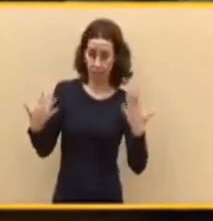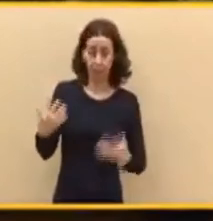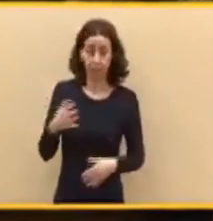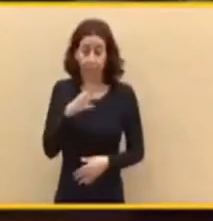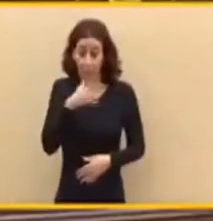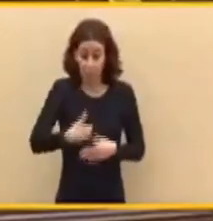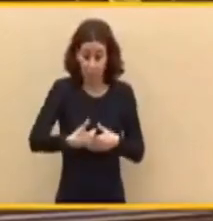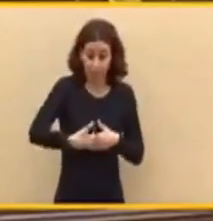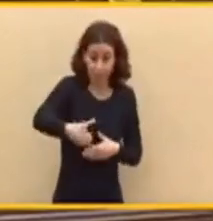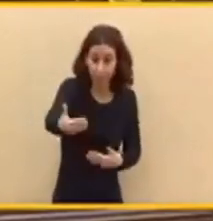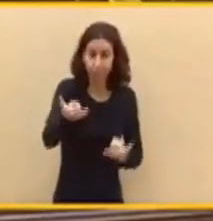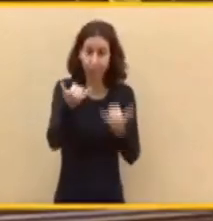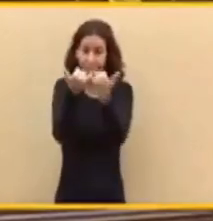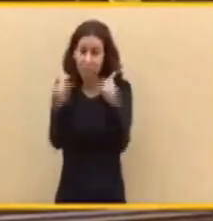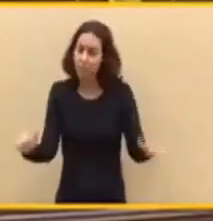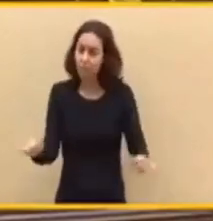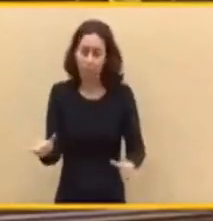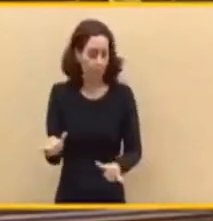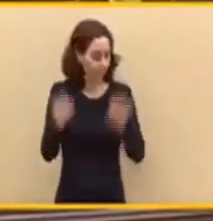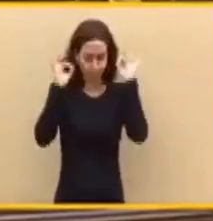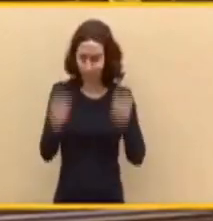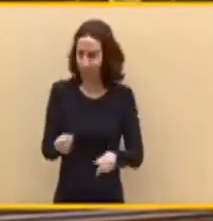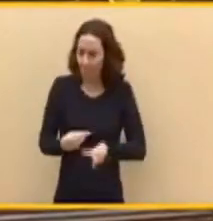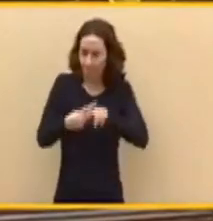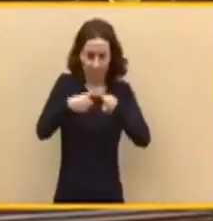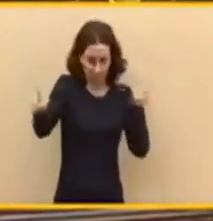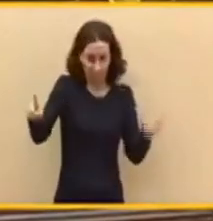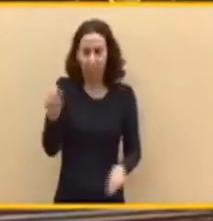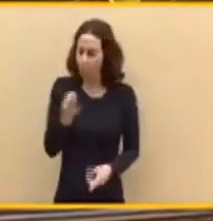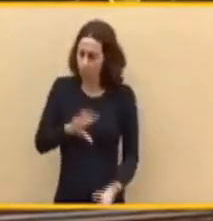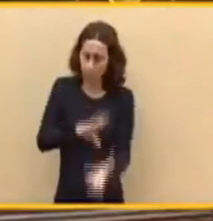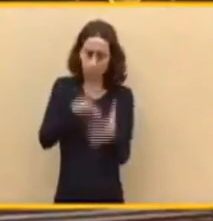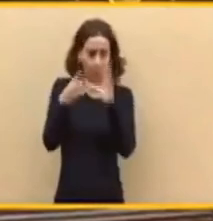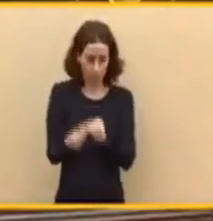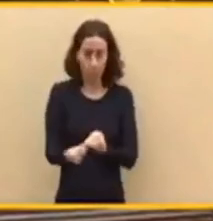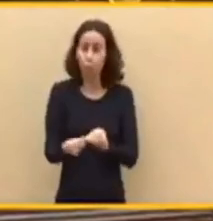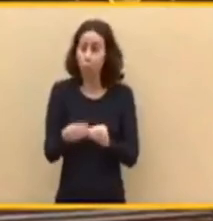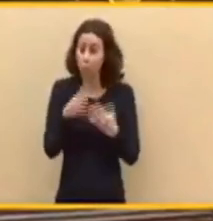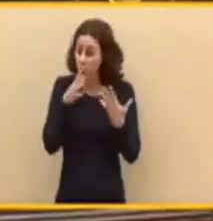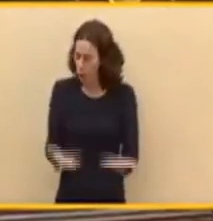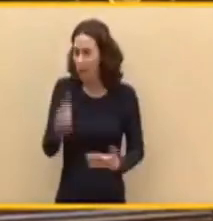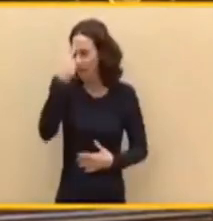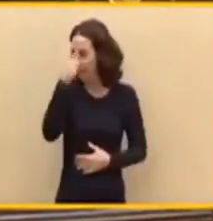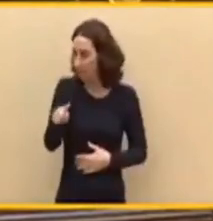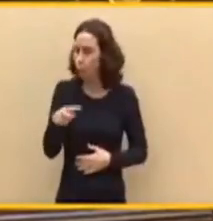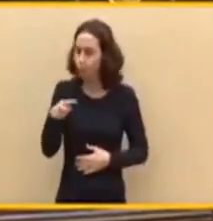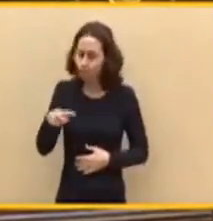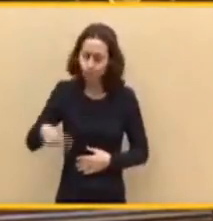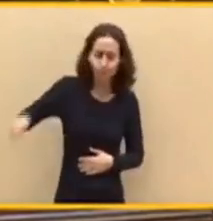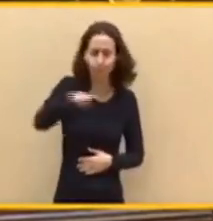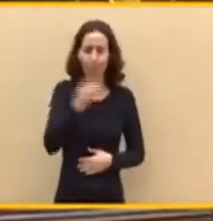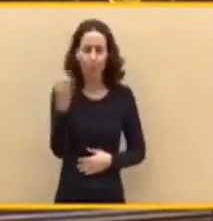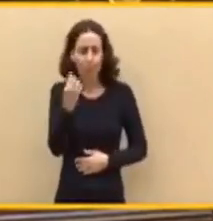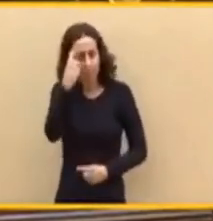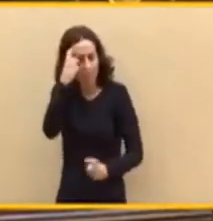a las que nos tendremos que adaptar, pero nuestras certezas ahora son que es necesario un esfuerzo más, porque de lo que se trata es de proteger la salud